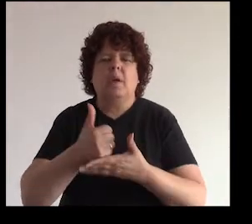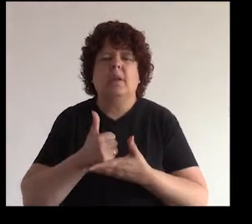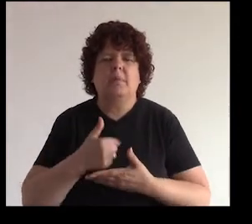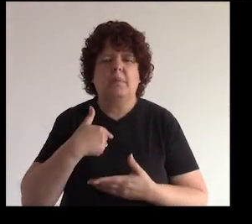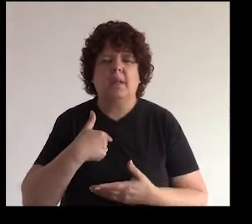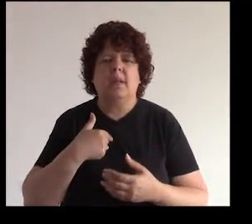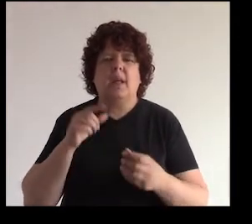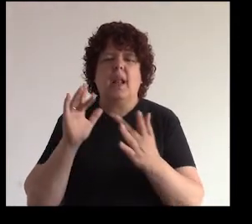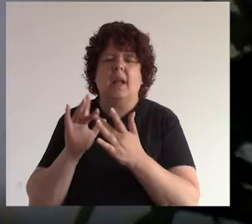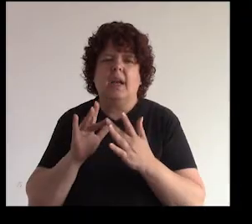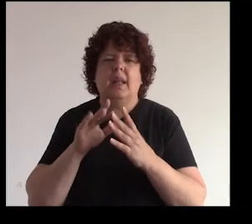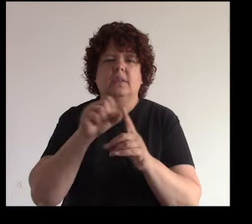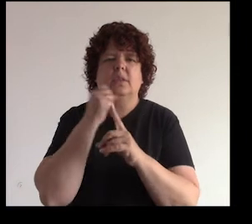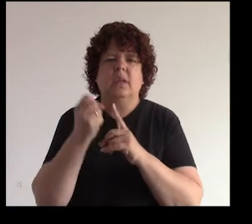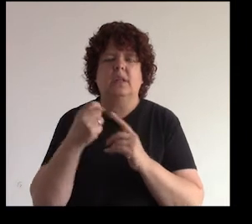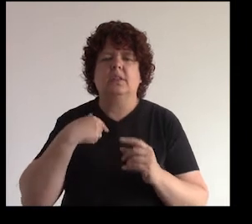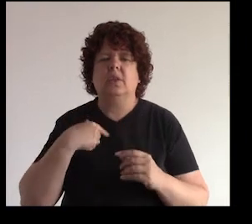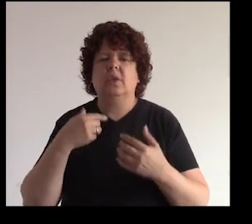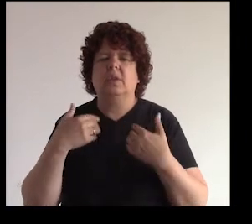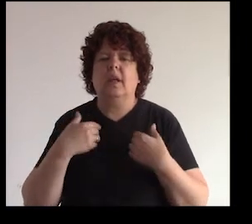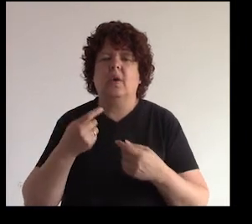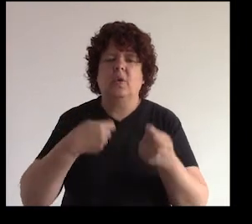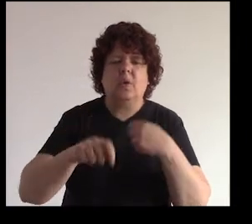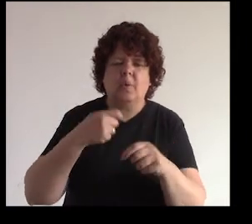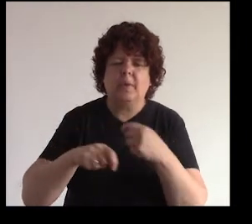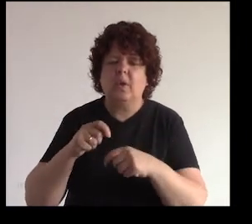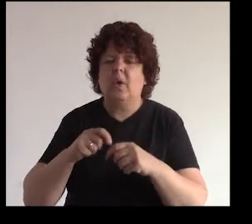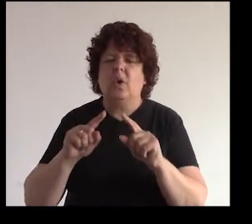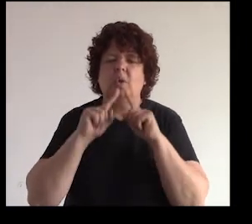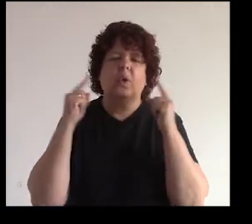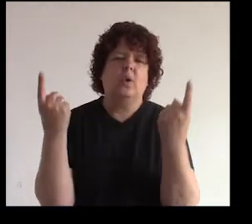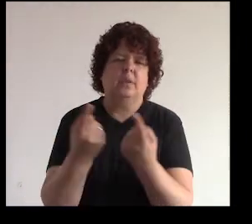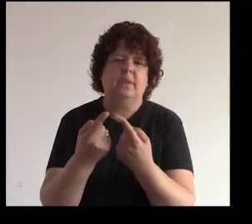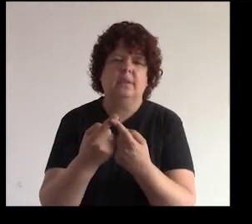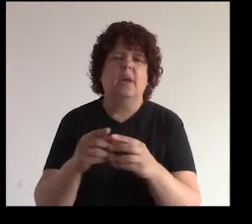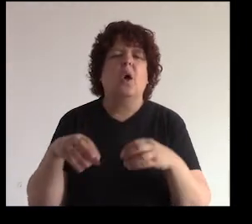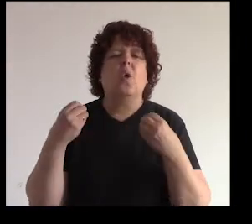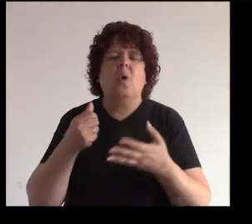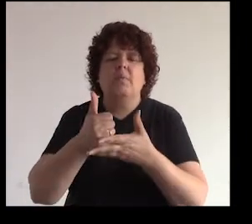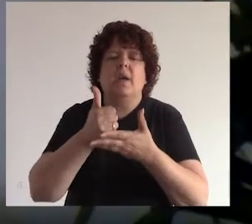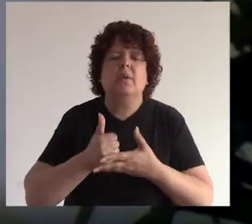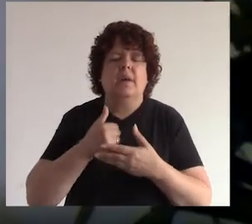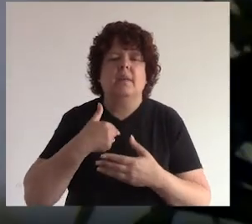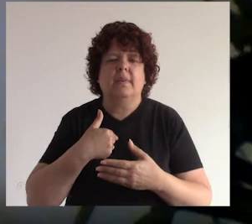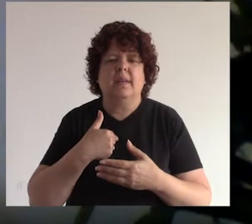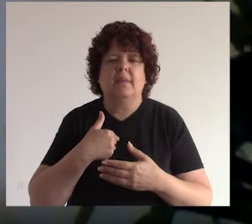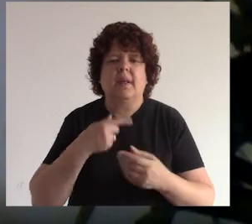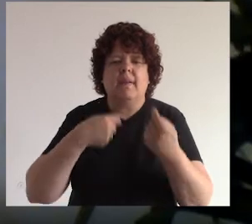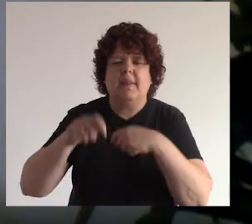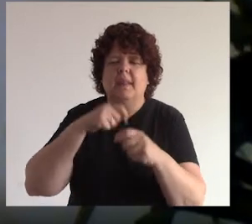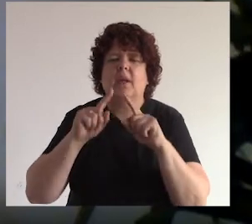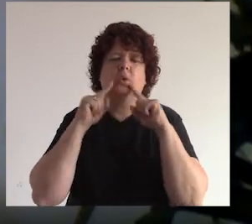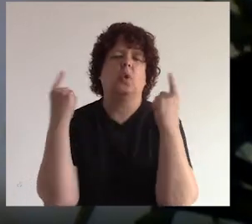¿cómo me pueden ayudar a mí las redes sociales que yo tengo un emprendimiento? yo vendo todas Antonio ¿cómo me ayudan la red social